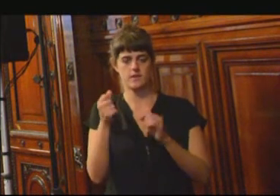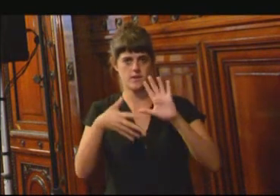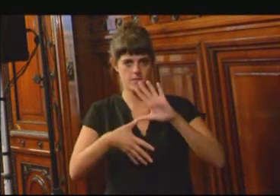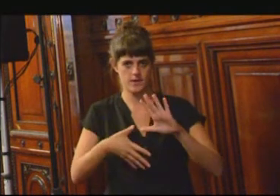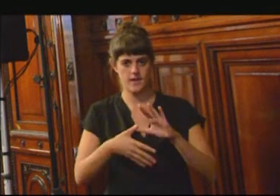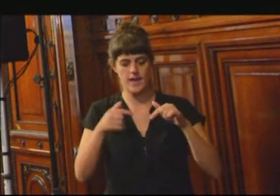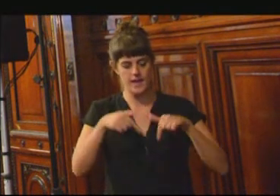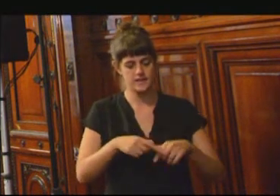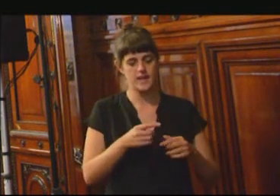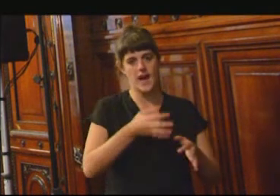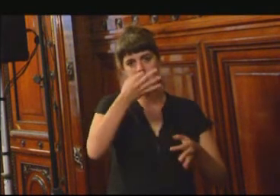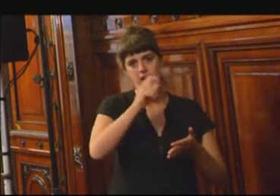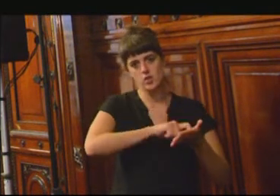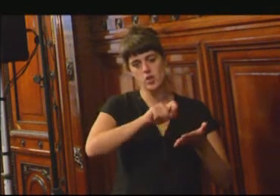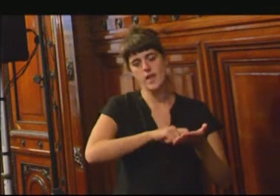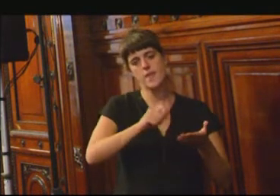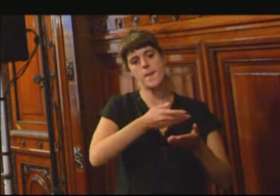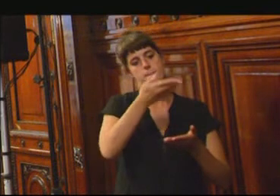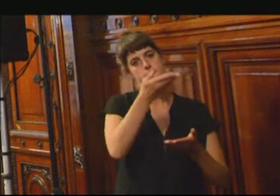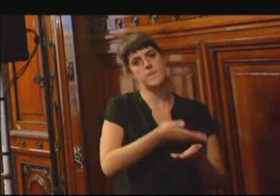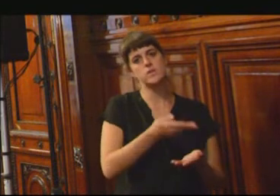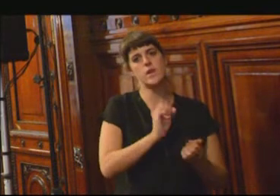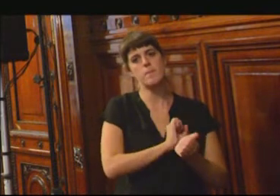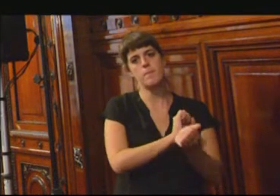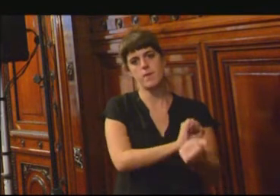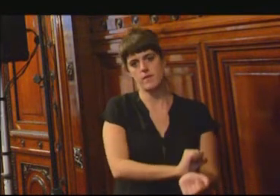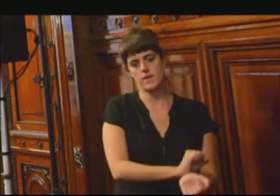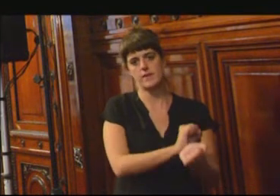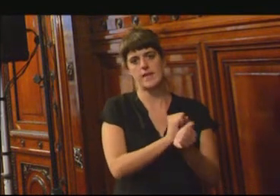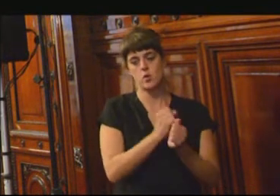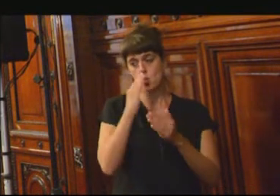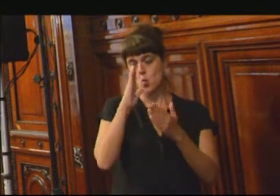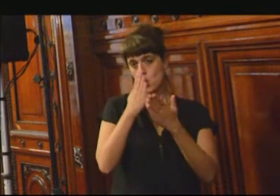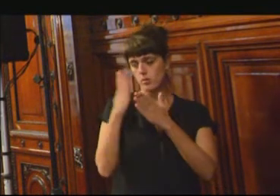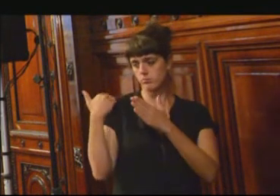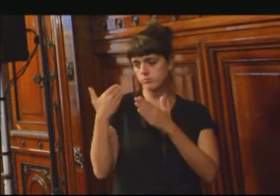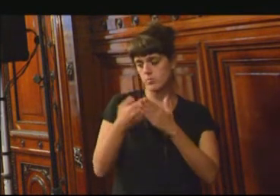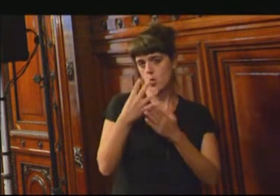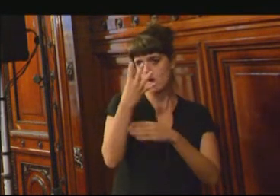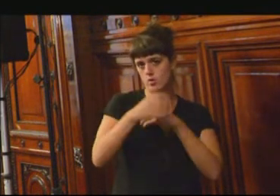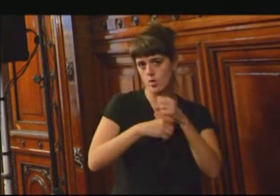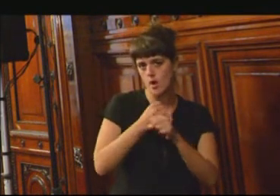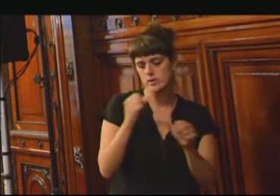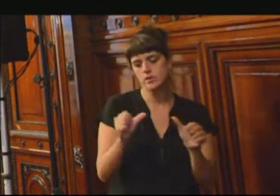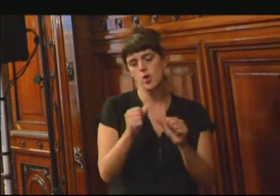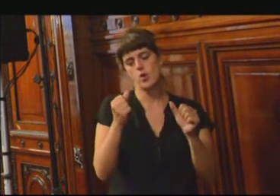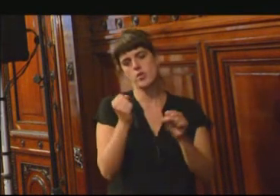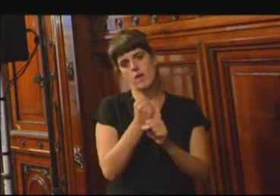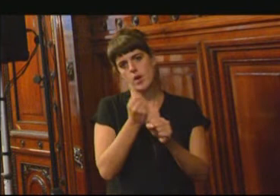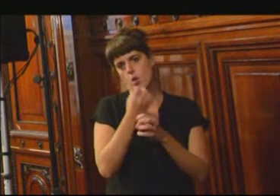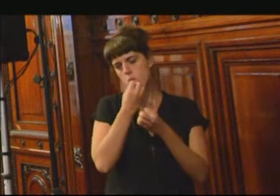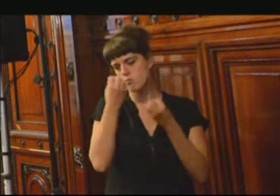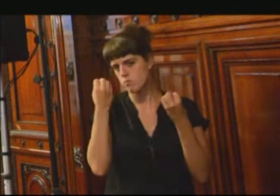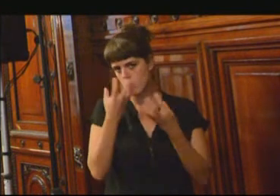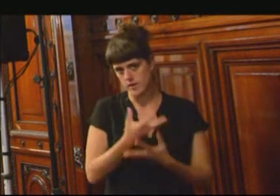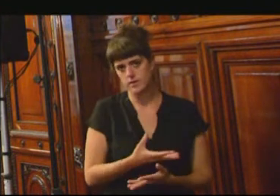de personas privadas de libertad que en los últimos cuatro años ha hecho un trabajo fantástico. Y que lamentablemente no va a